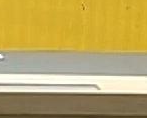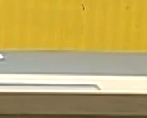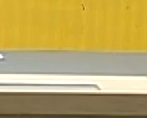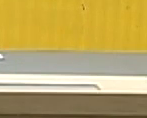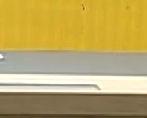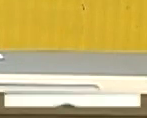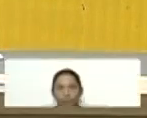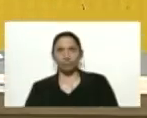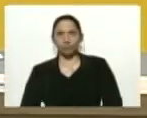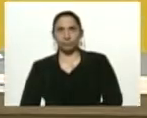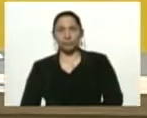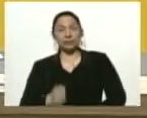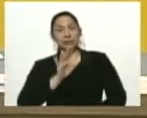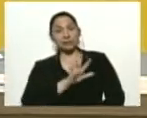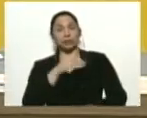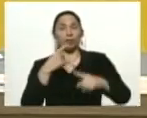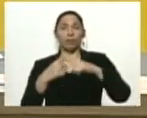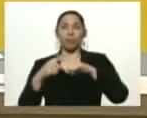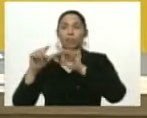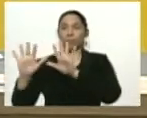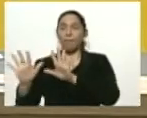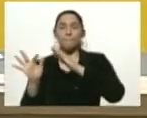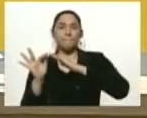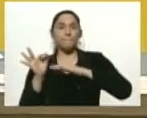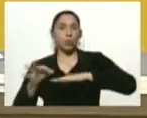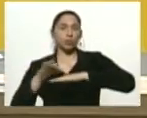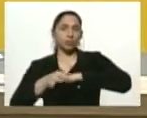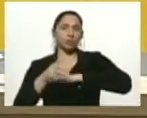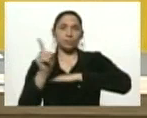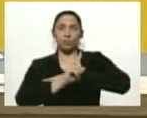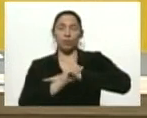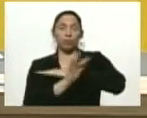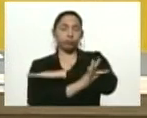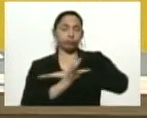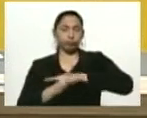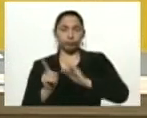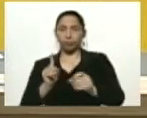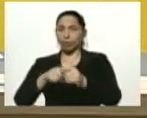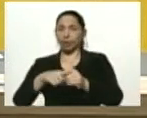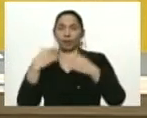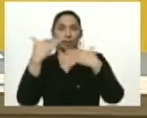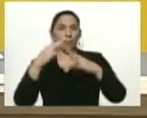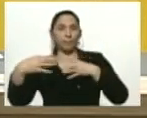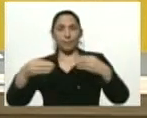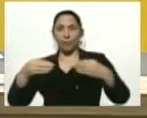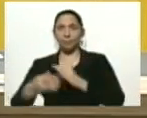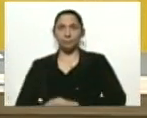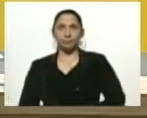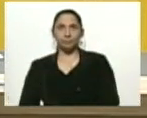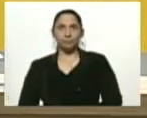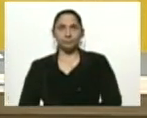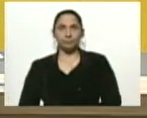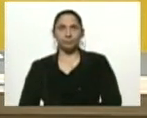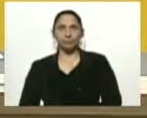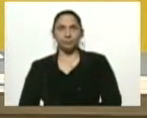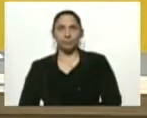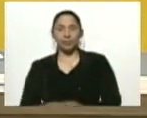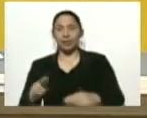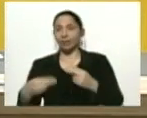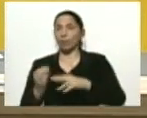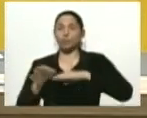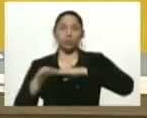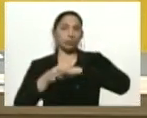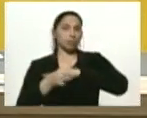5x10, estos municipios fronterizos no entran en esta etapa de flexibilización. Ningún